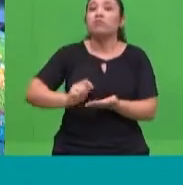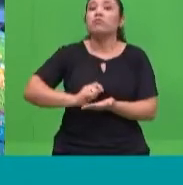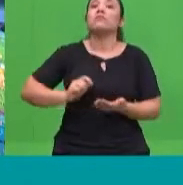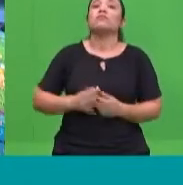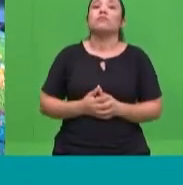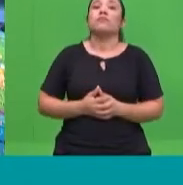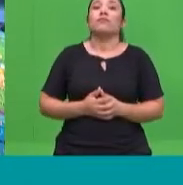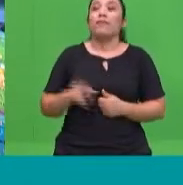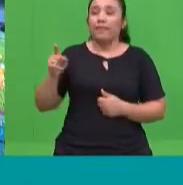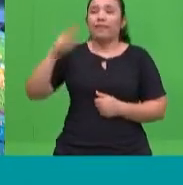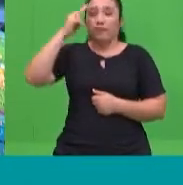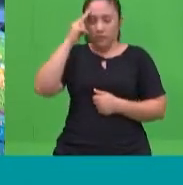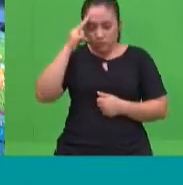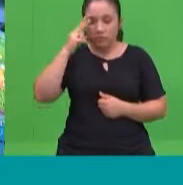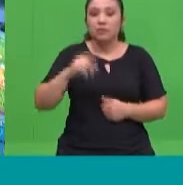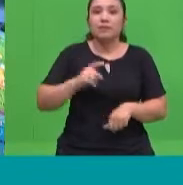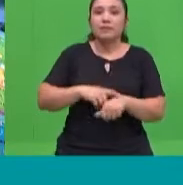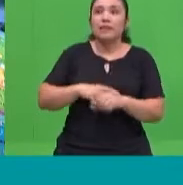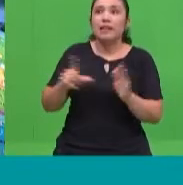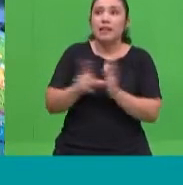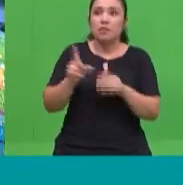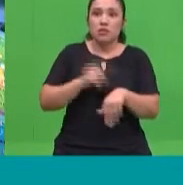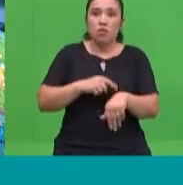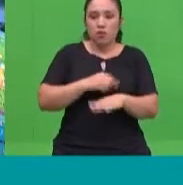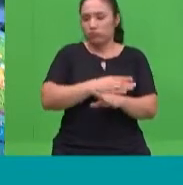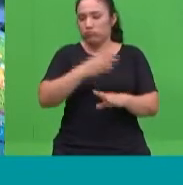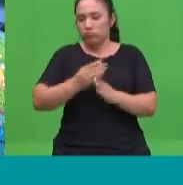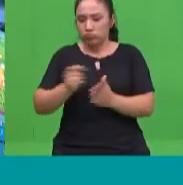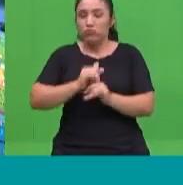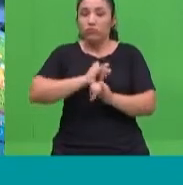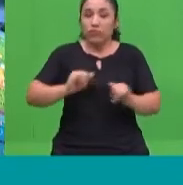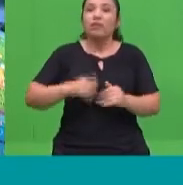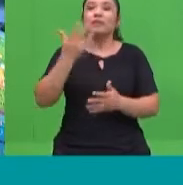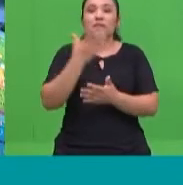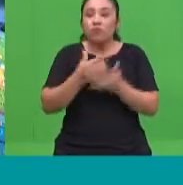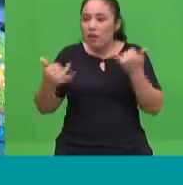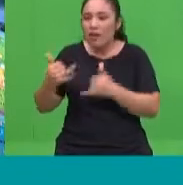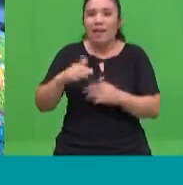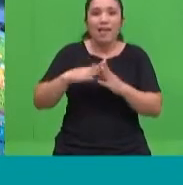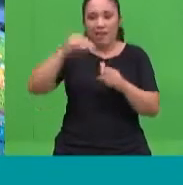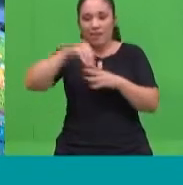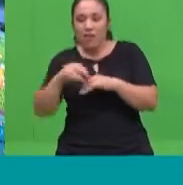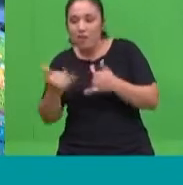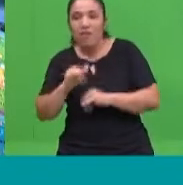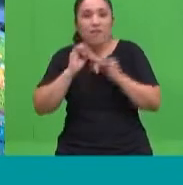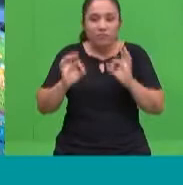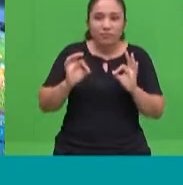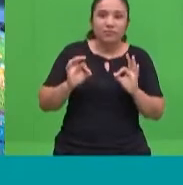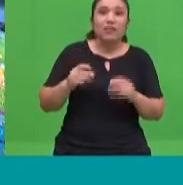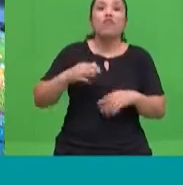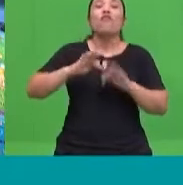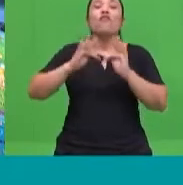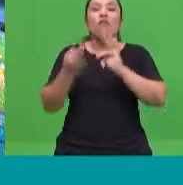horario, es el límite de horario. Es importante establecer como un cronograma, flexible,